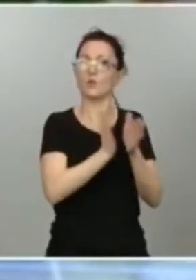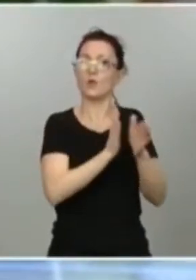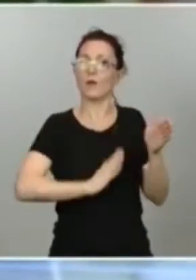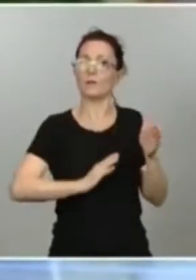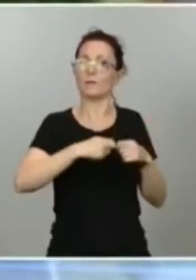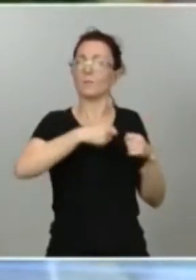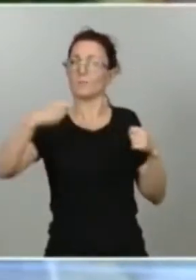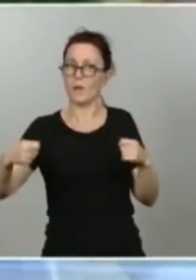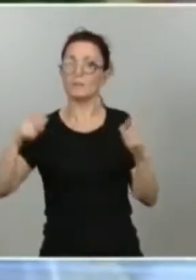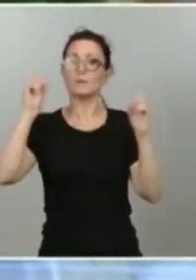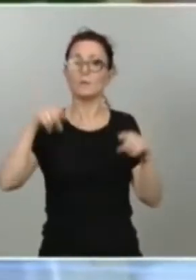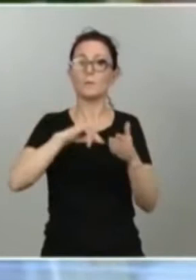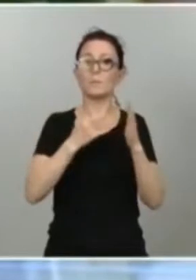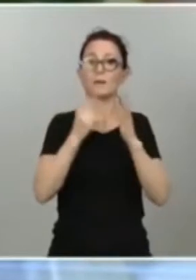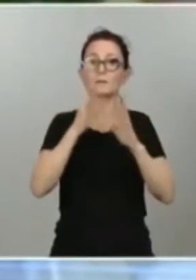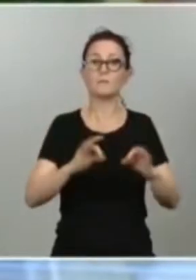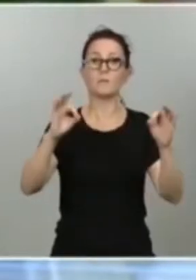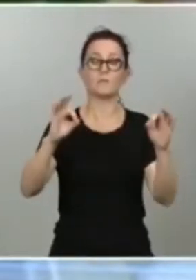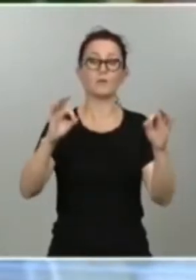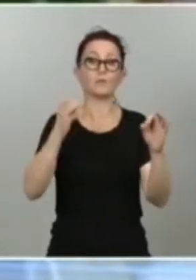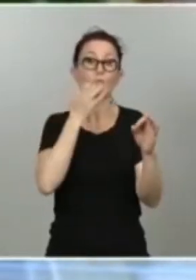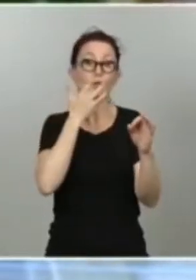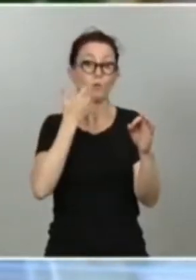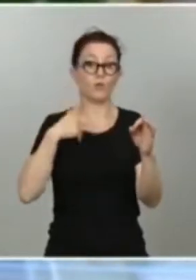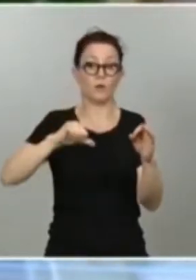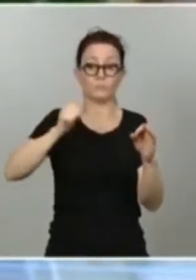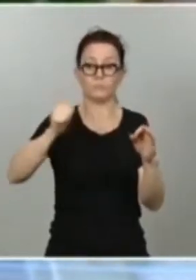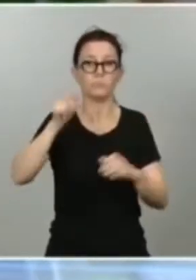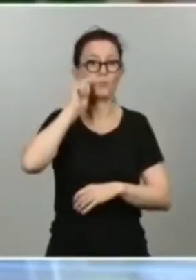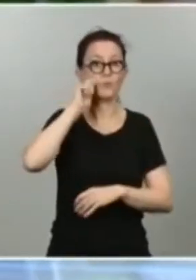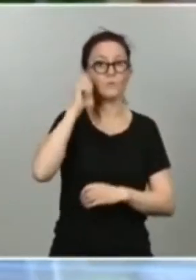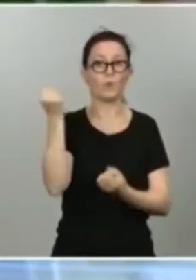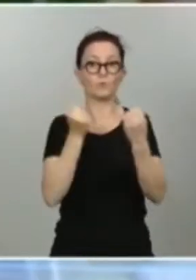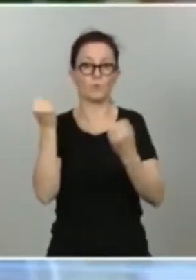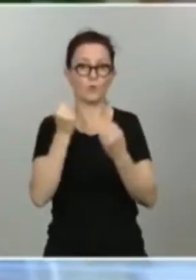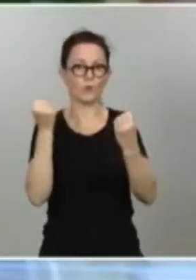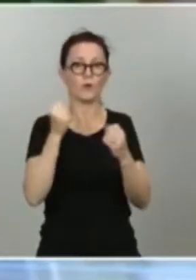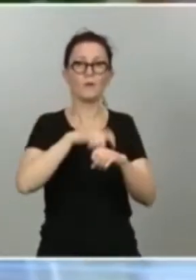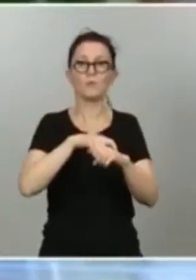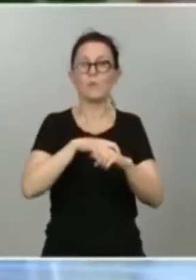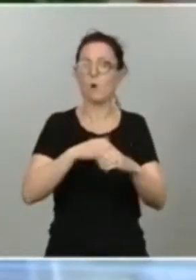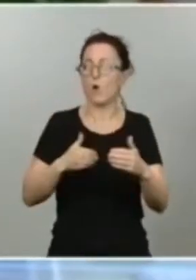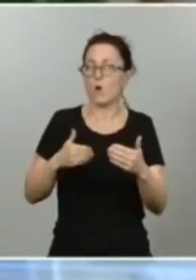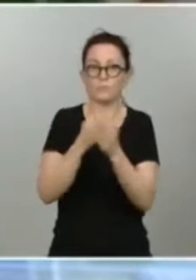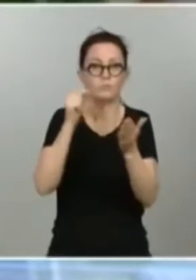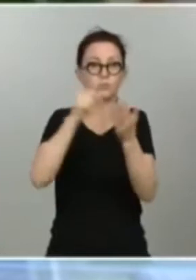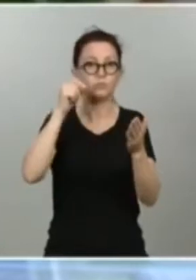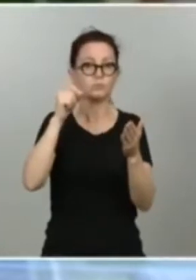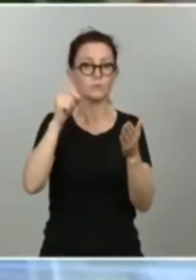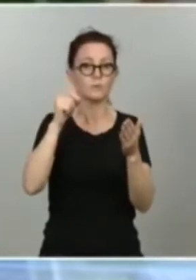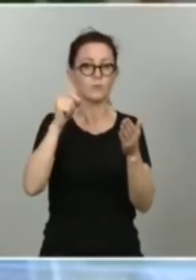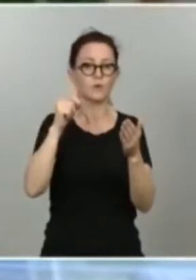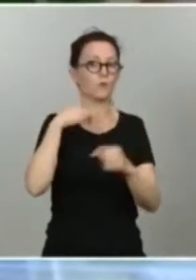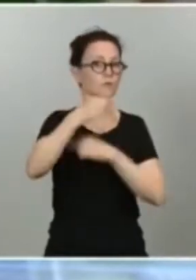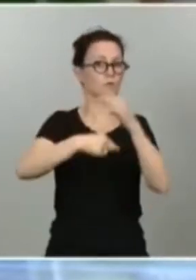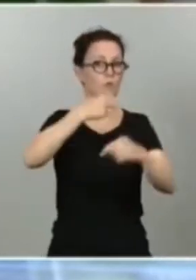planes específicos como los que hemos aprobado, turismo, automoción, en un tiempo récord, con un enorme alcance. Lo vamos a